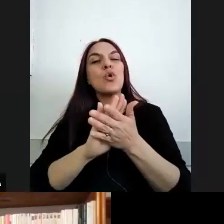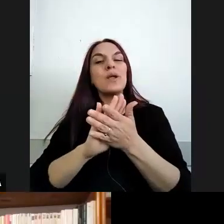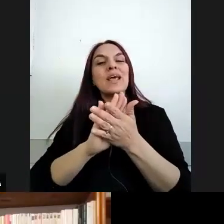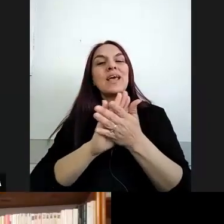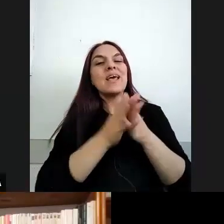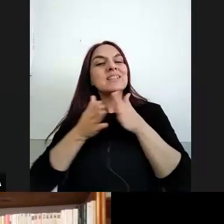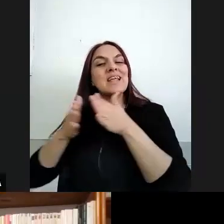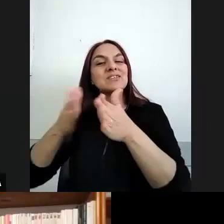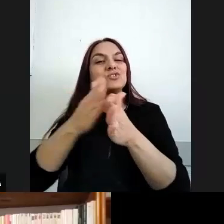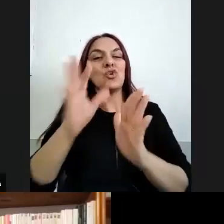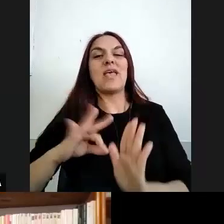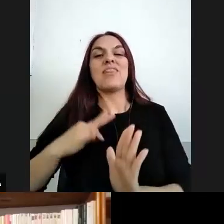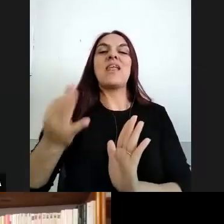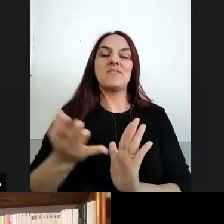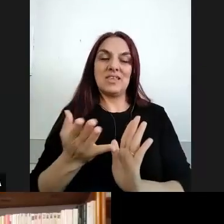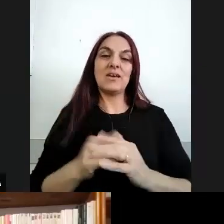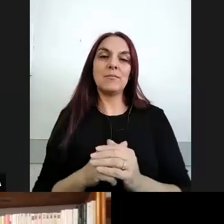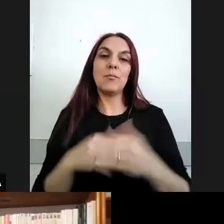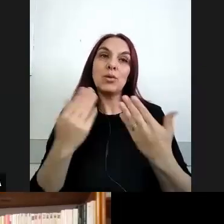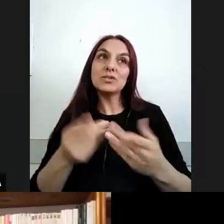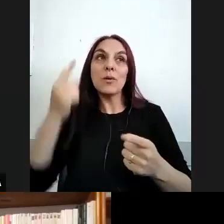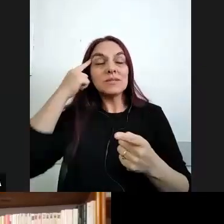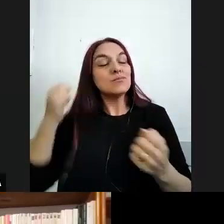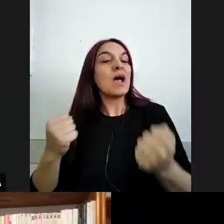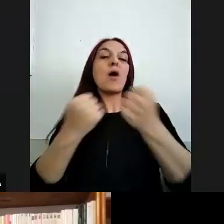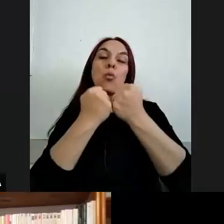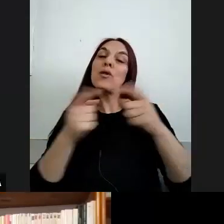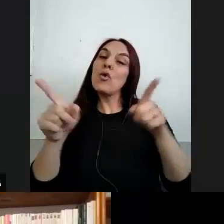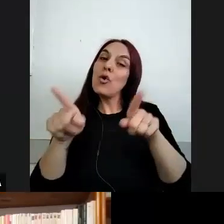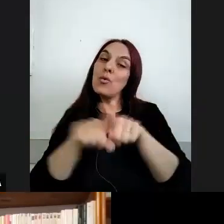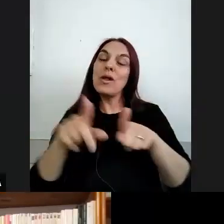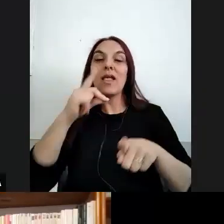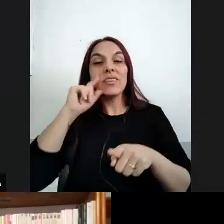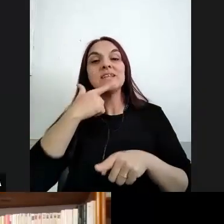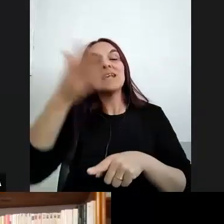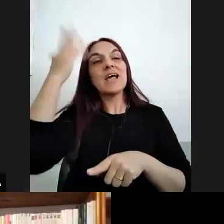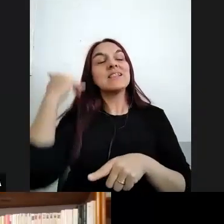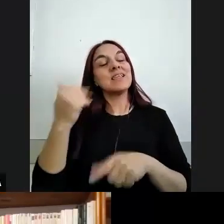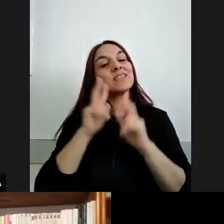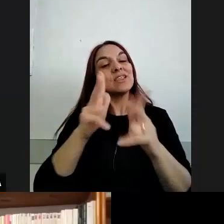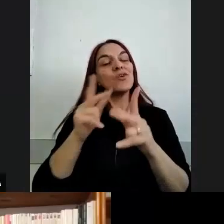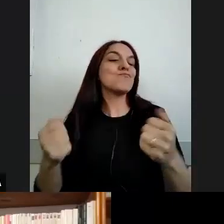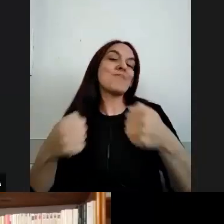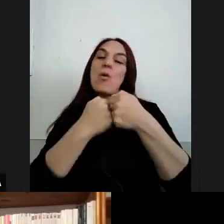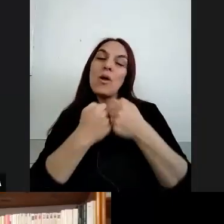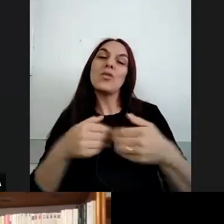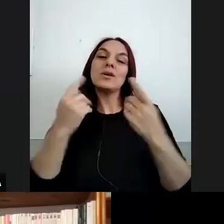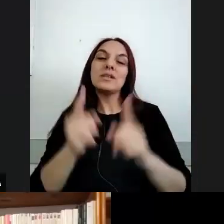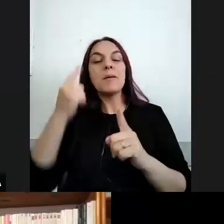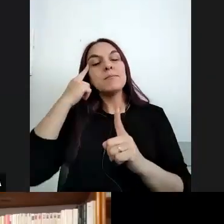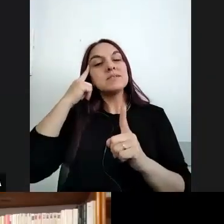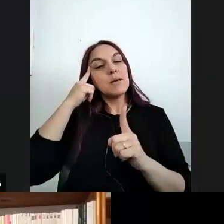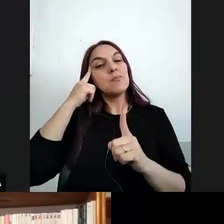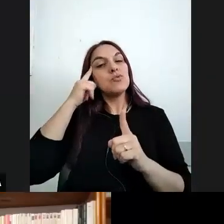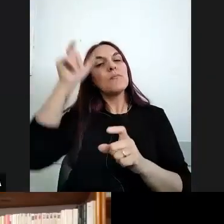este punto también creo que coincidimos con algunos posicionamientos que trajo Dries tomamos muchas veces la referencia del Ciroc o el que es una